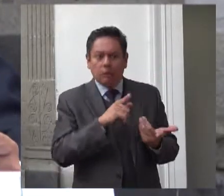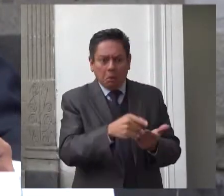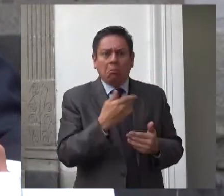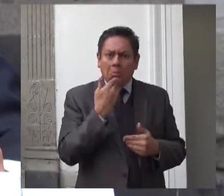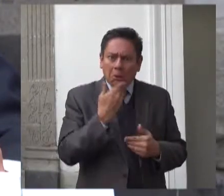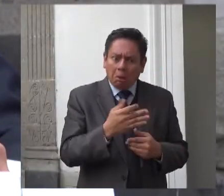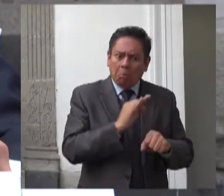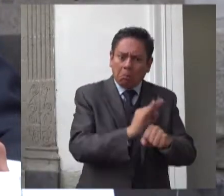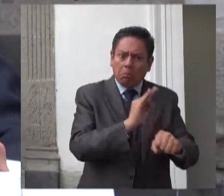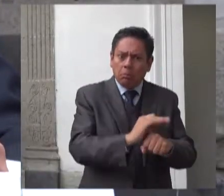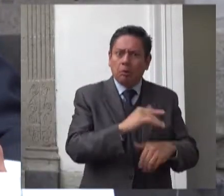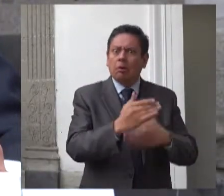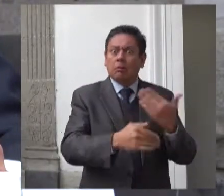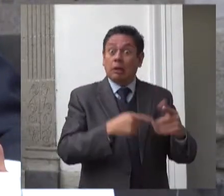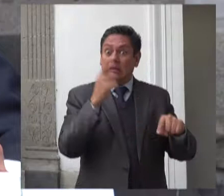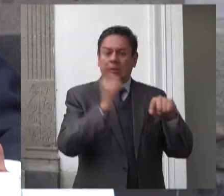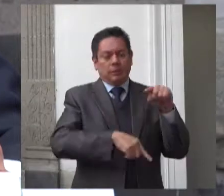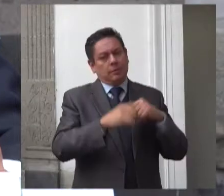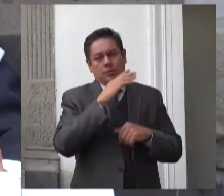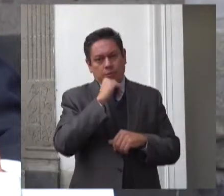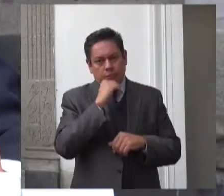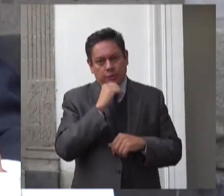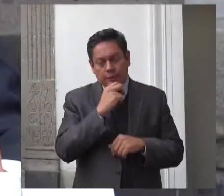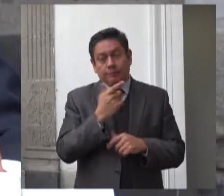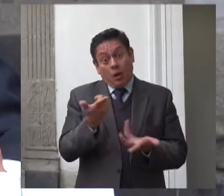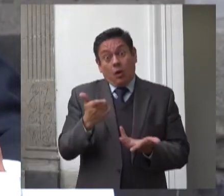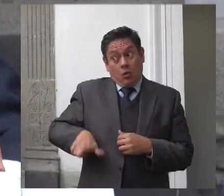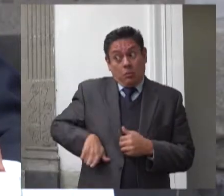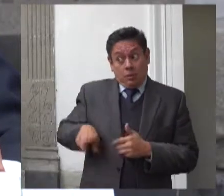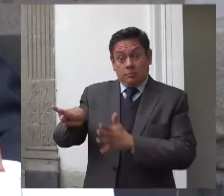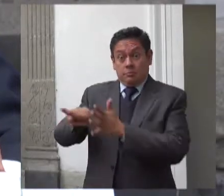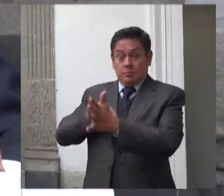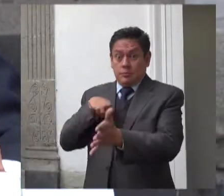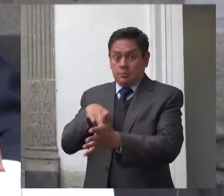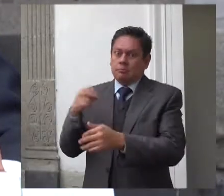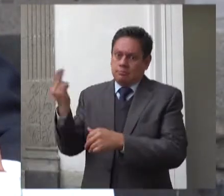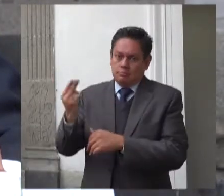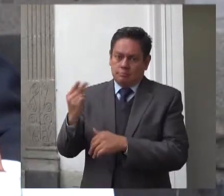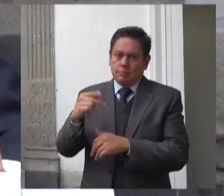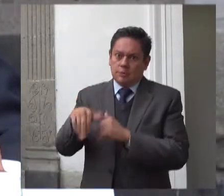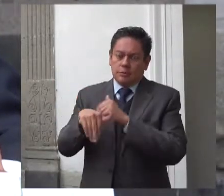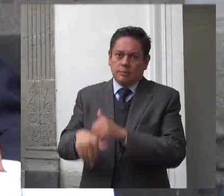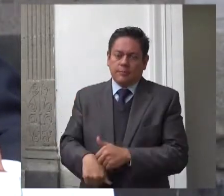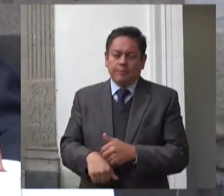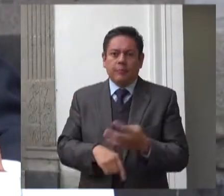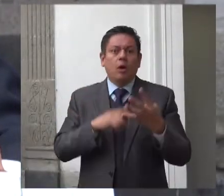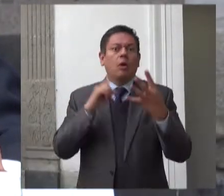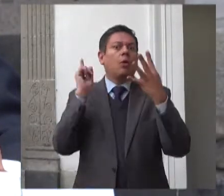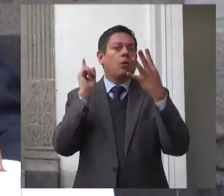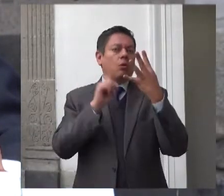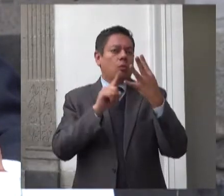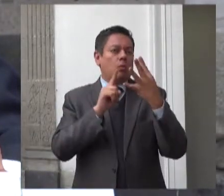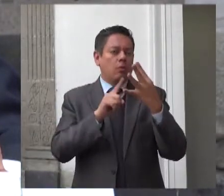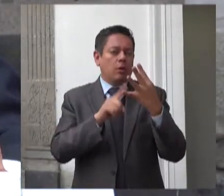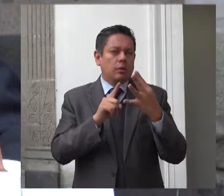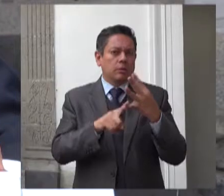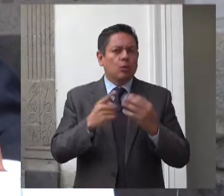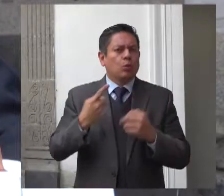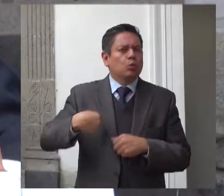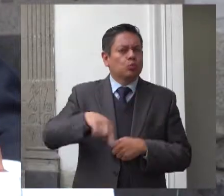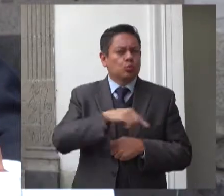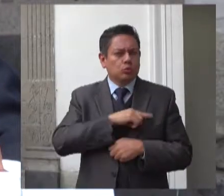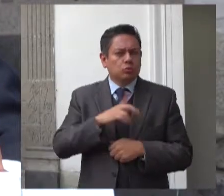cuarto en las observaciones finales sobre los informes periódicos cuarto y quinto